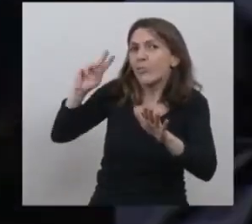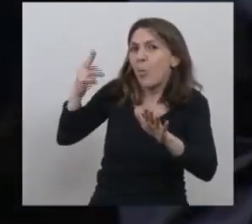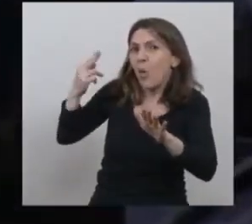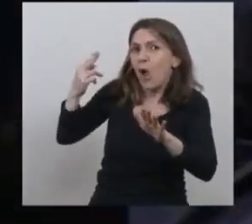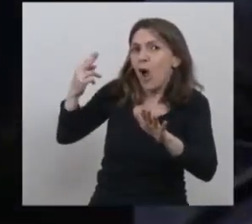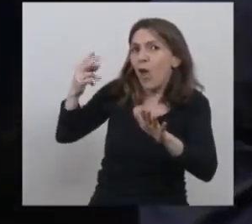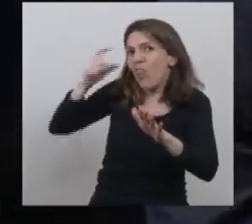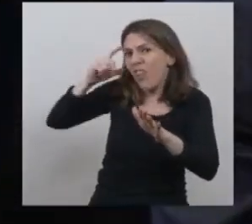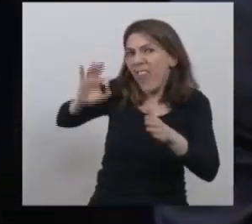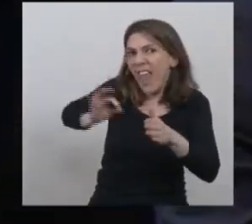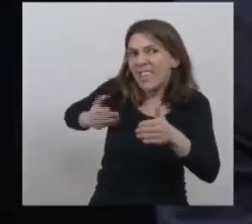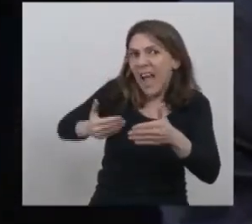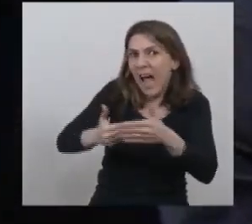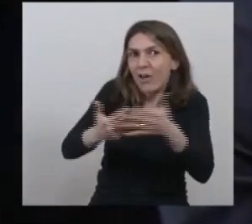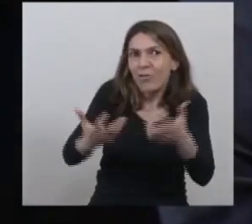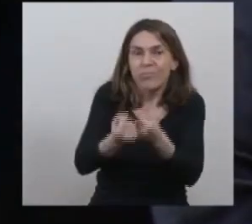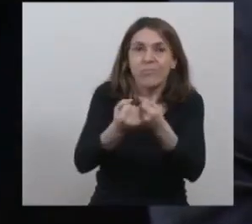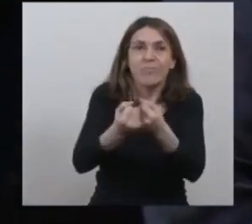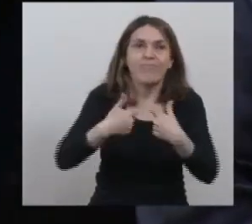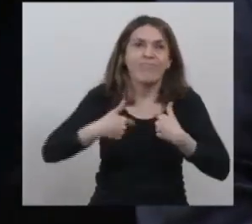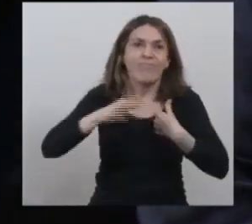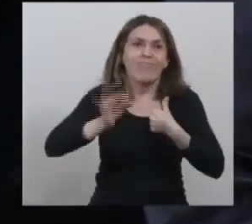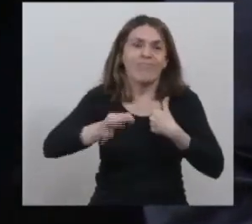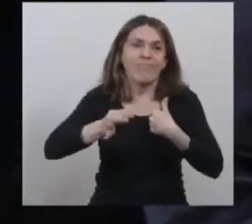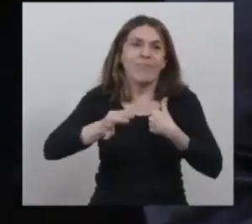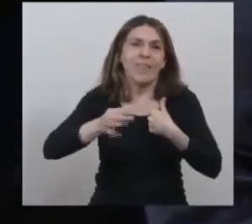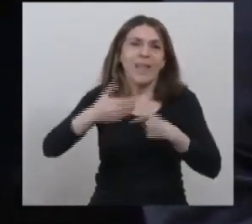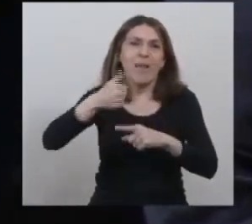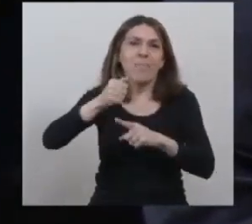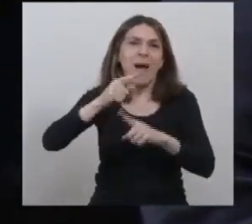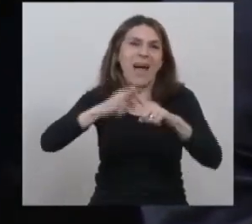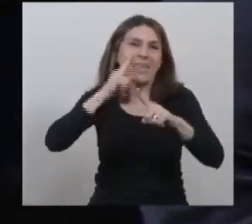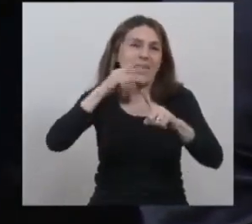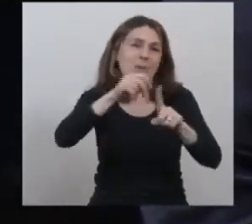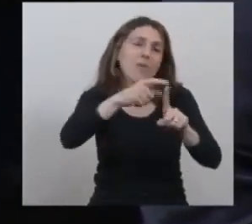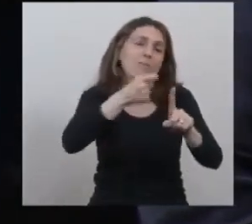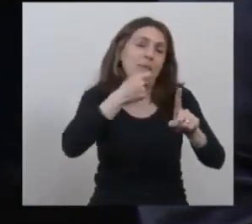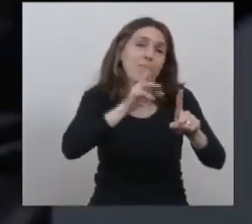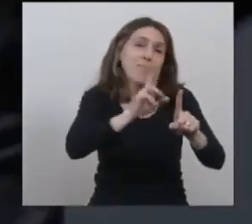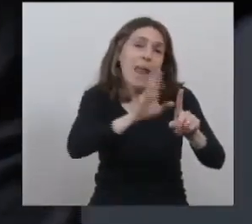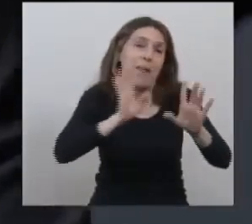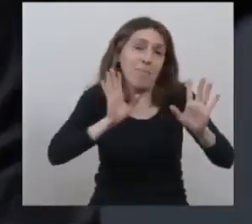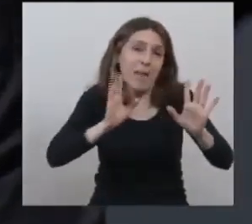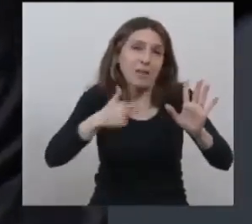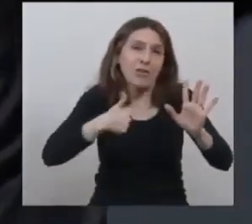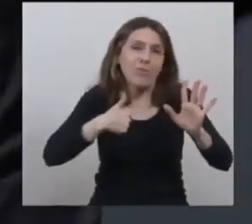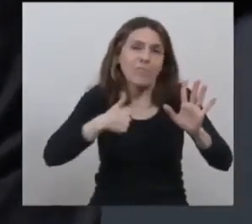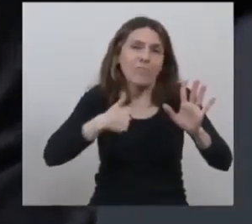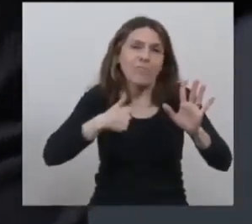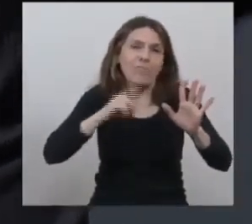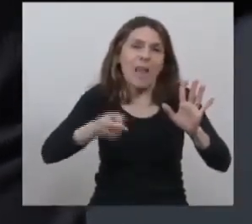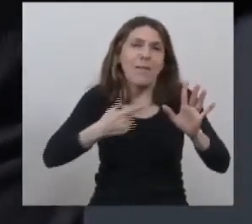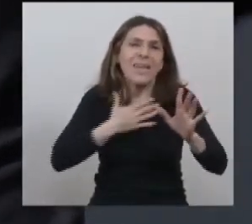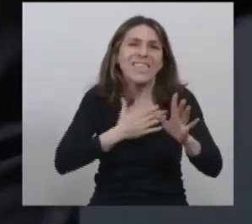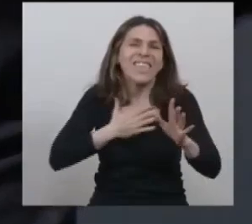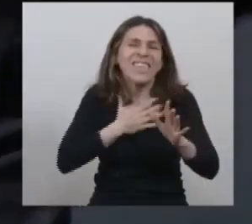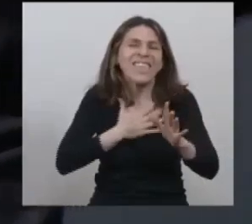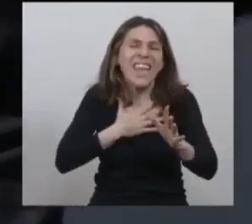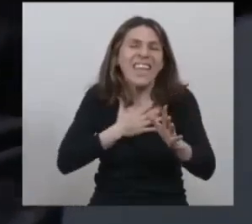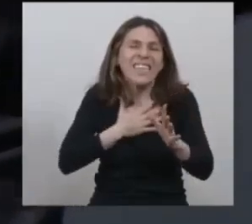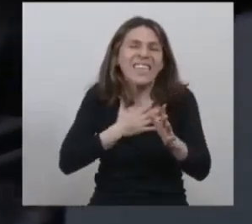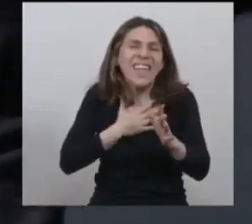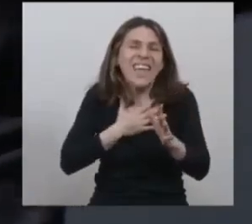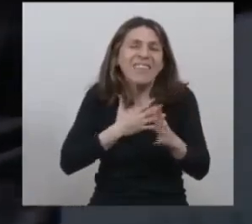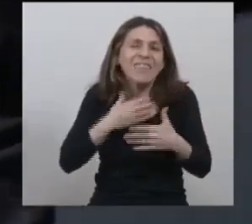Y yo sé que Máximo y si me permitís yo también sentimos algo especial